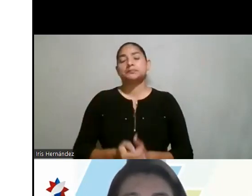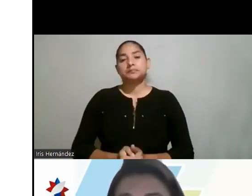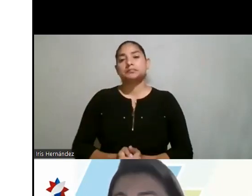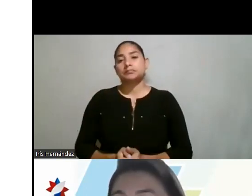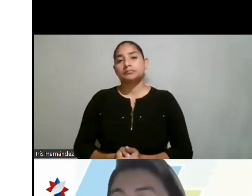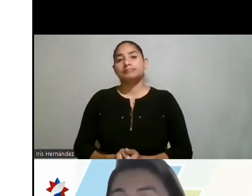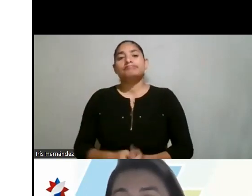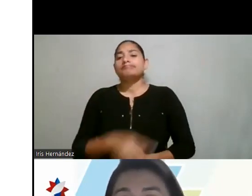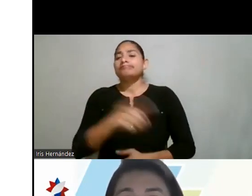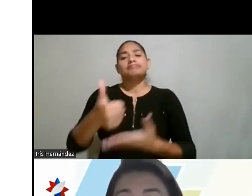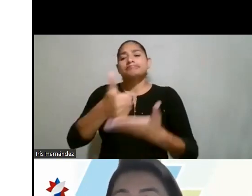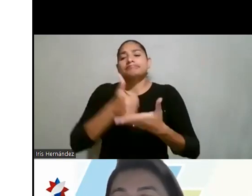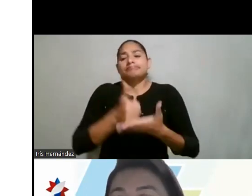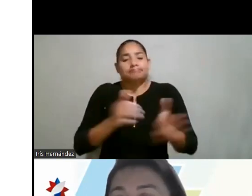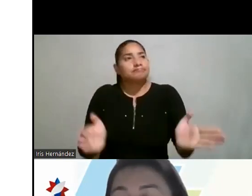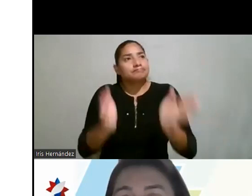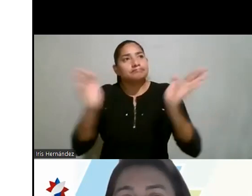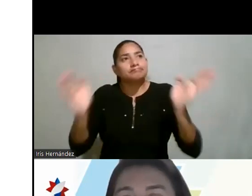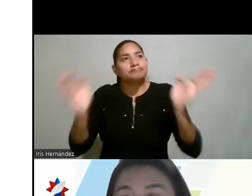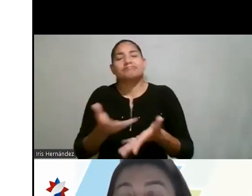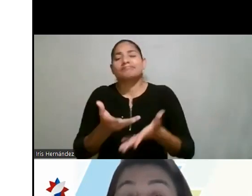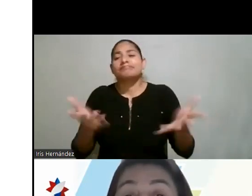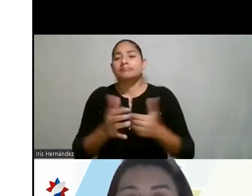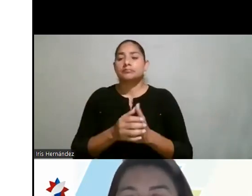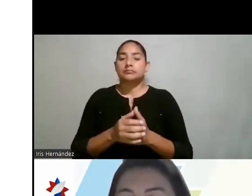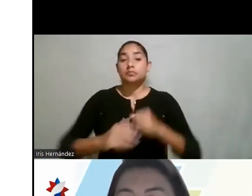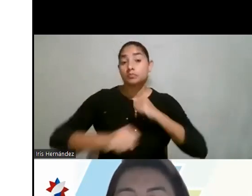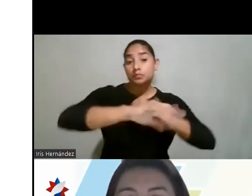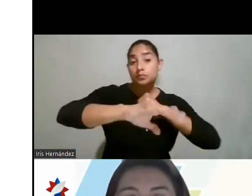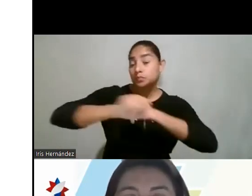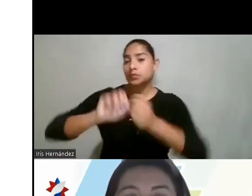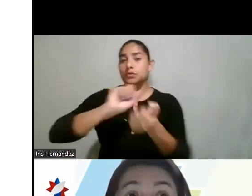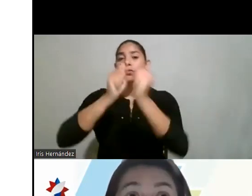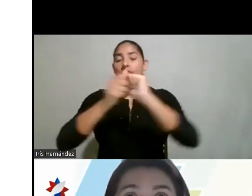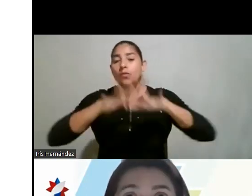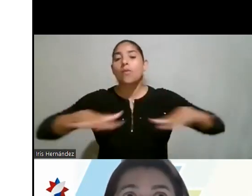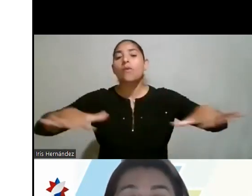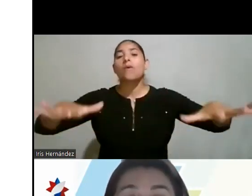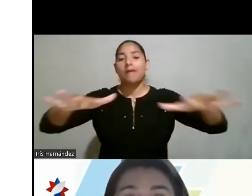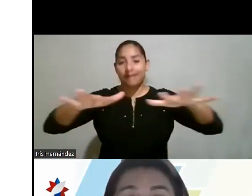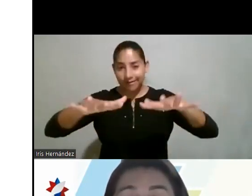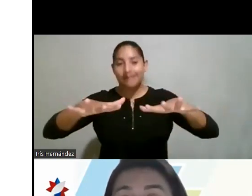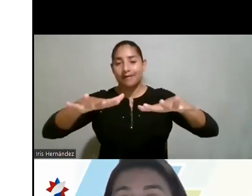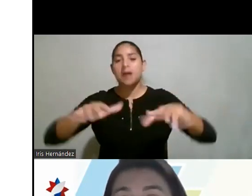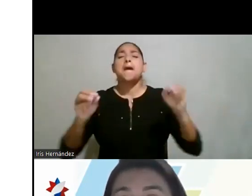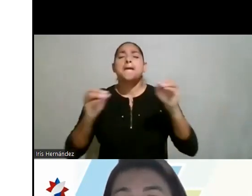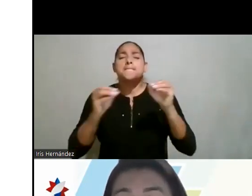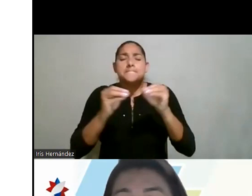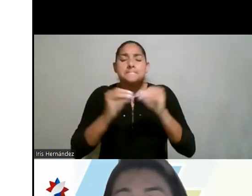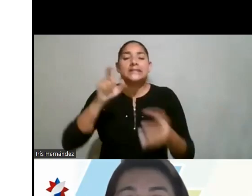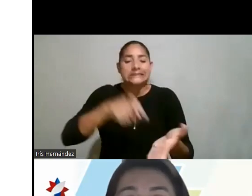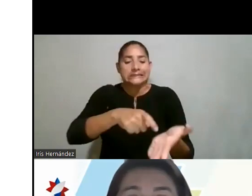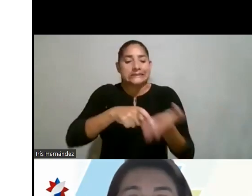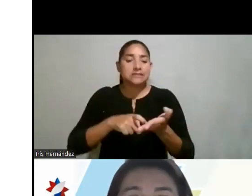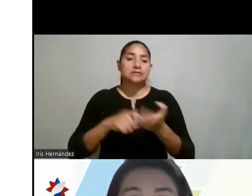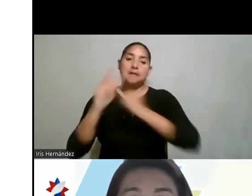Eso nos va a ayudar a promocionar, digamos así, entre ellos, a promover estos campos que además son los que más requiere el país,